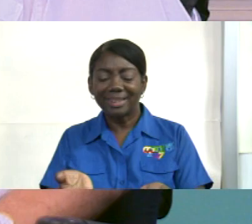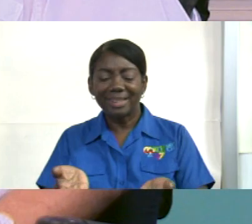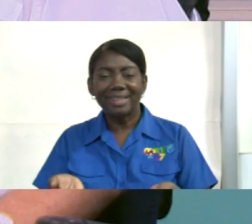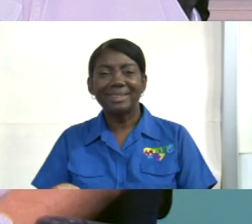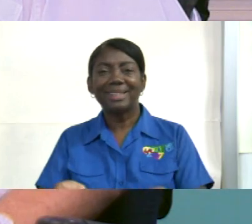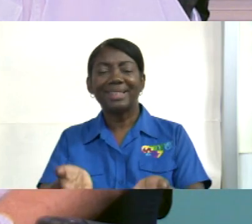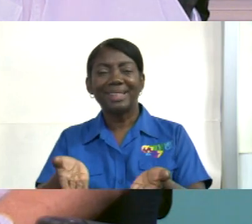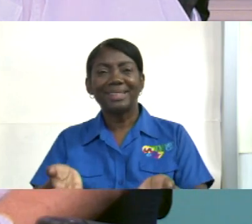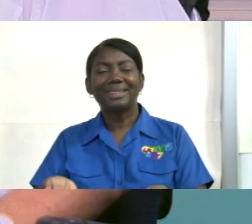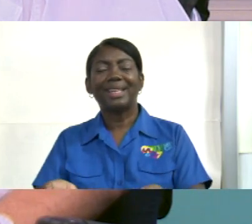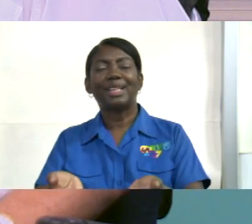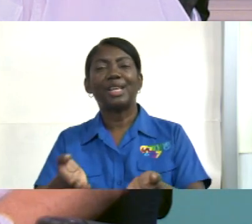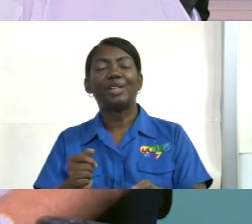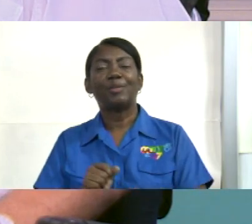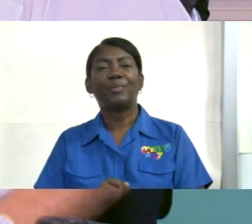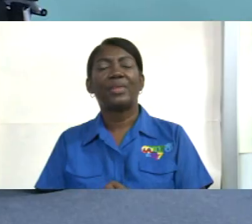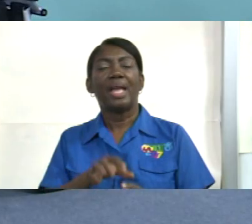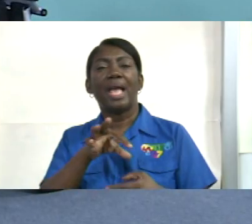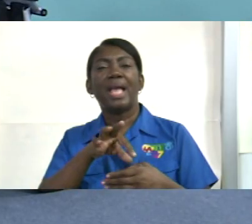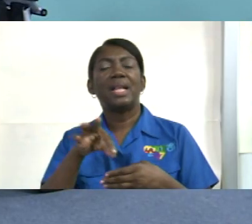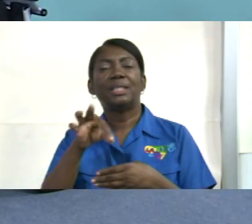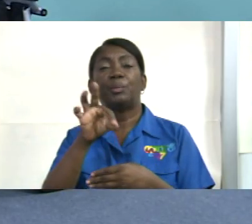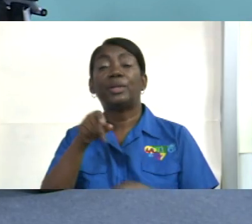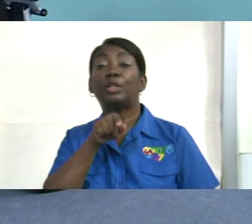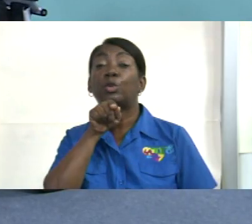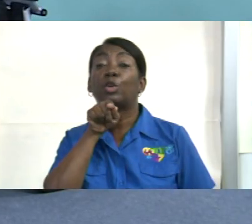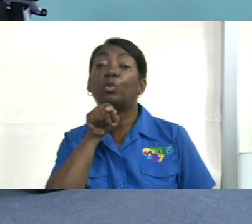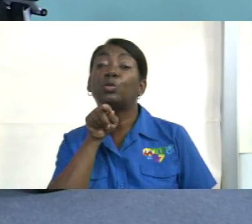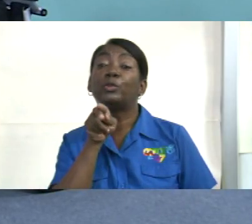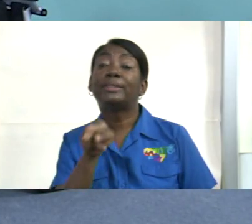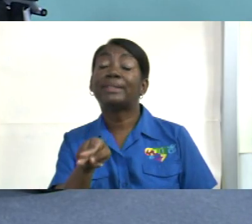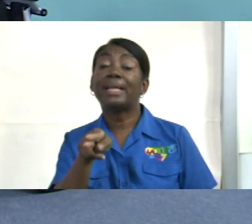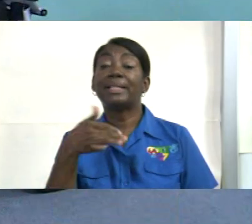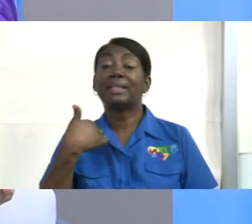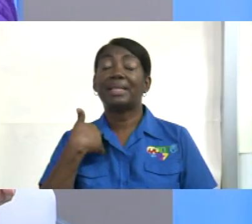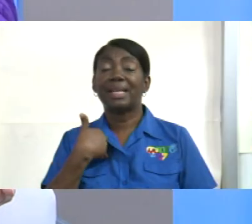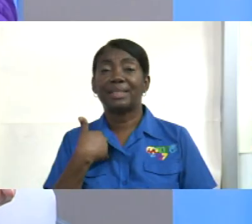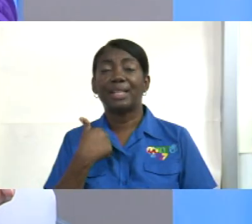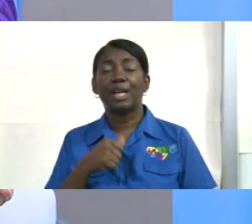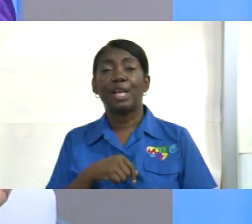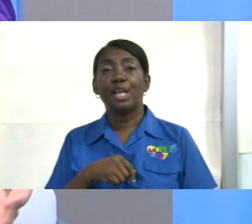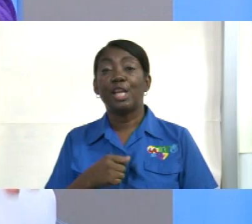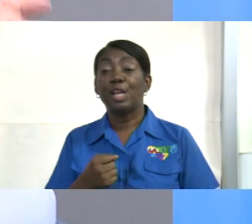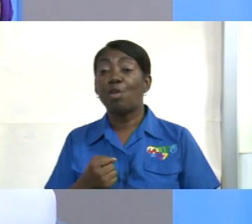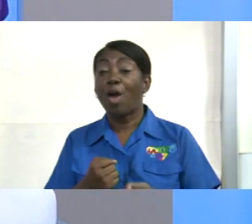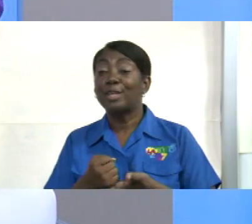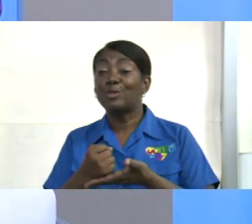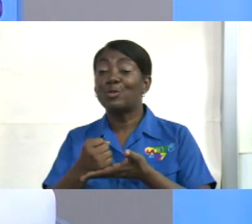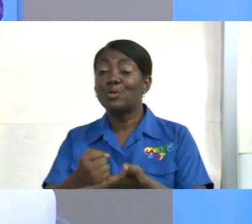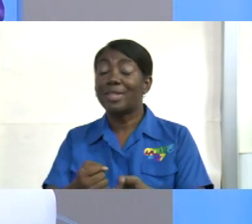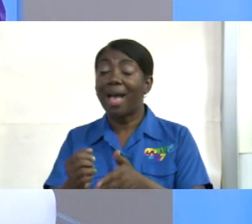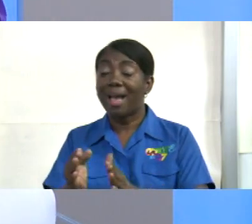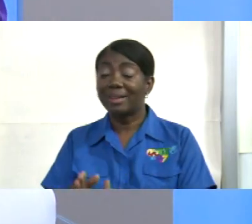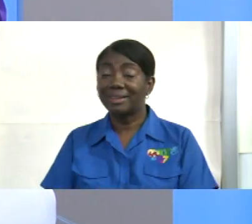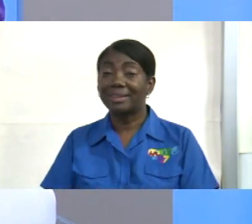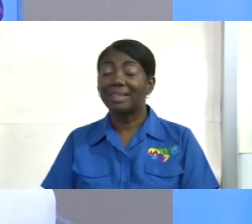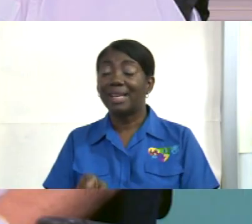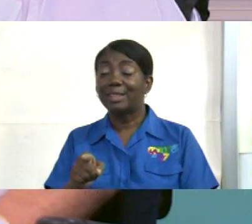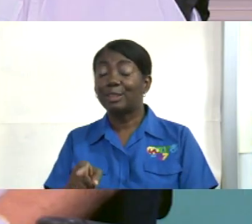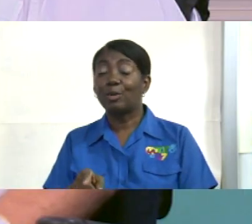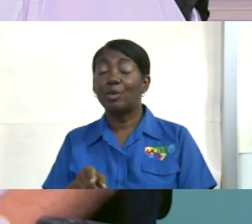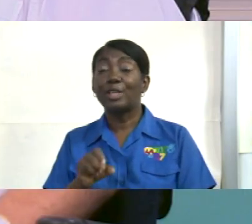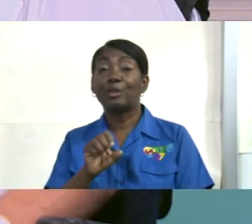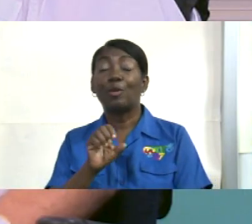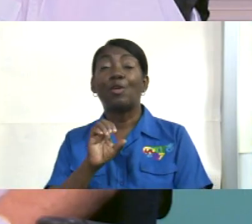es que eso el espíritu que usted tiene y bueno los ayudantes son sus sirineos